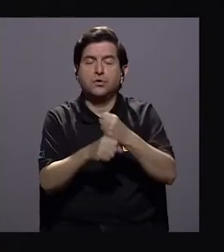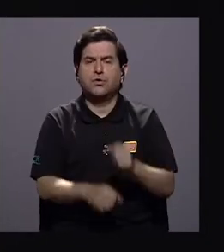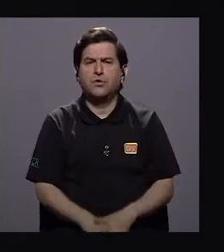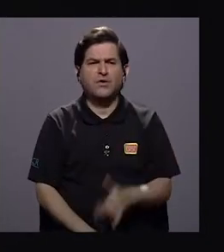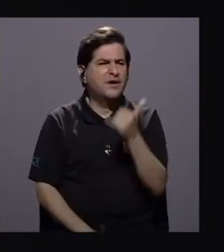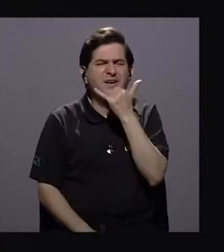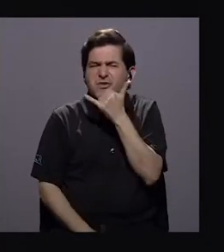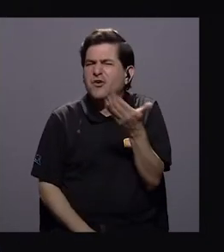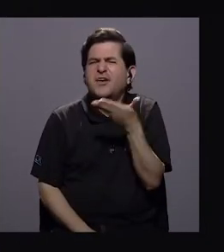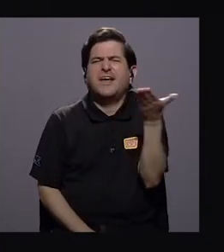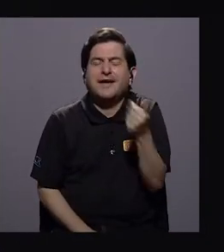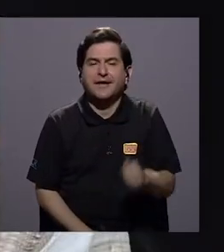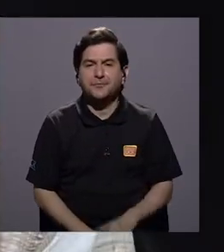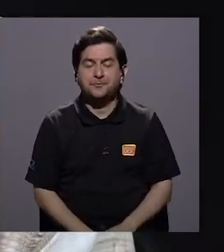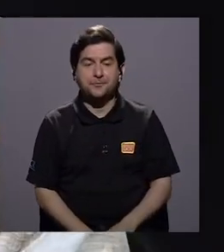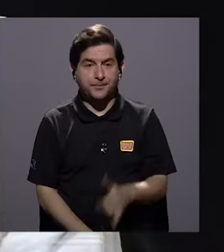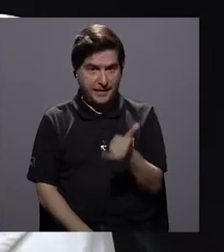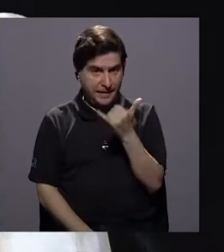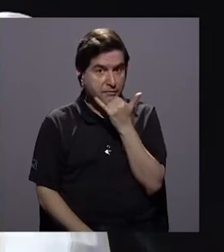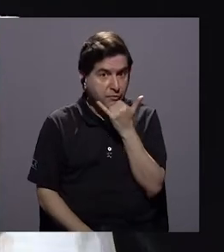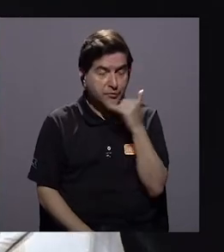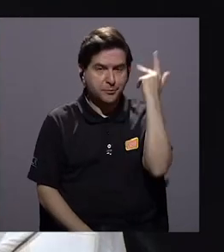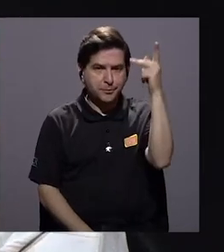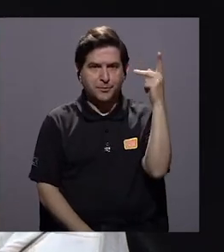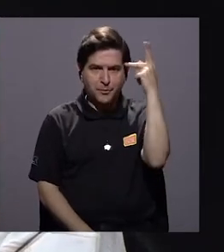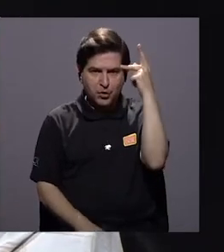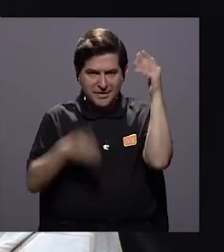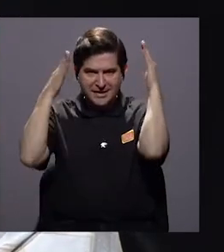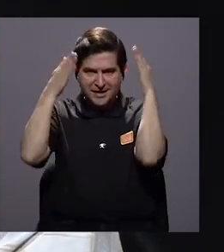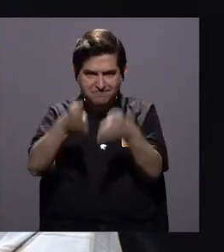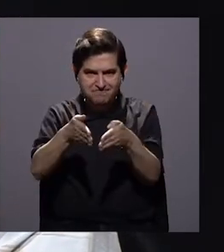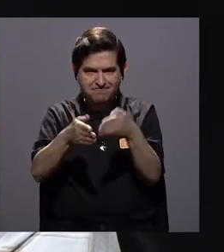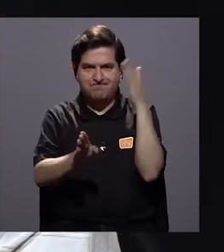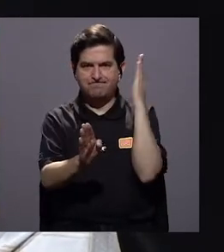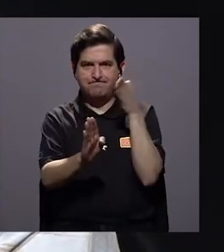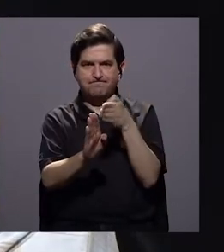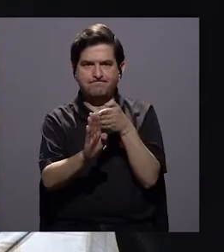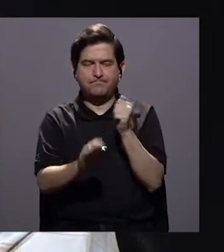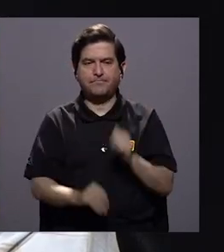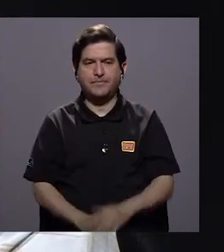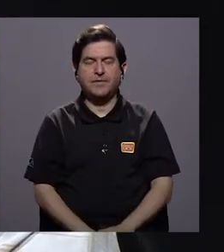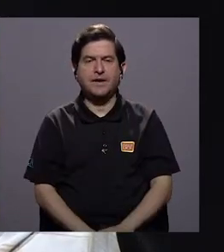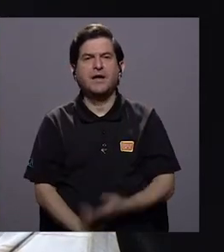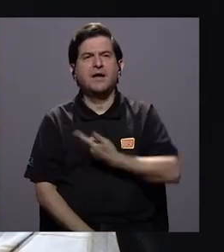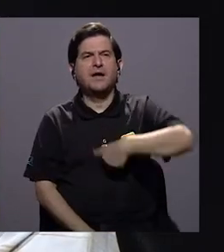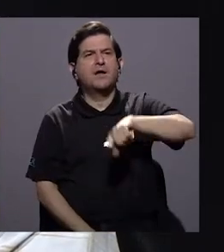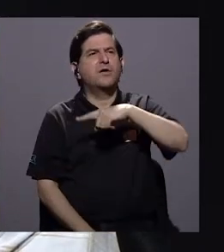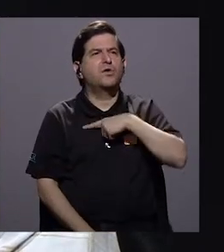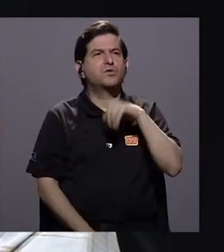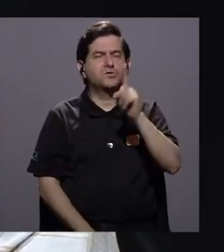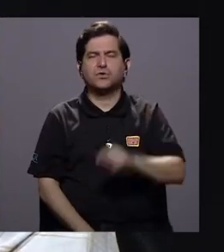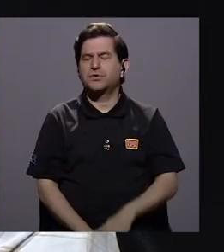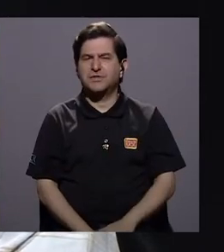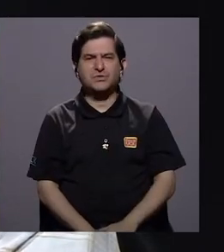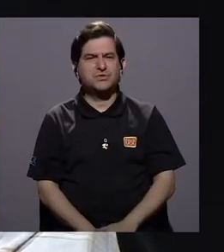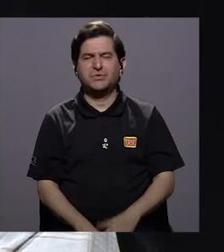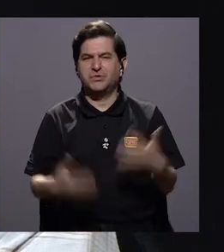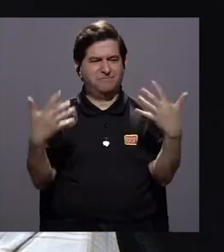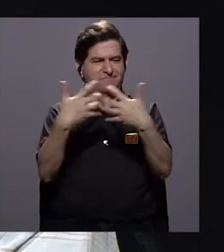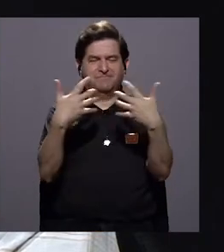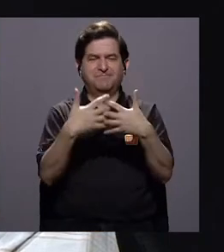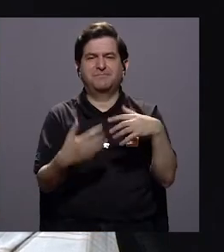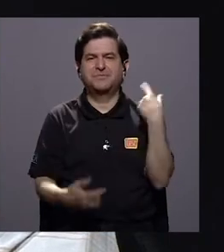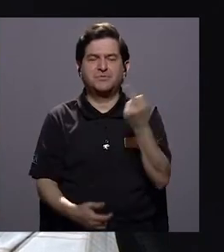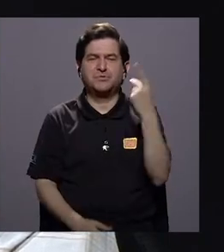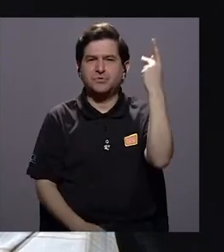¿Qué está fallando, don Rodolfo? Están fallando las políticas focalizadas. Caímos en una inconsecuencia de